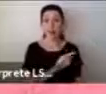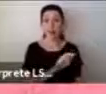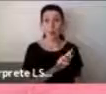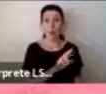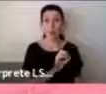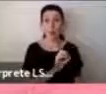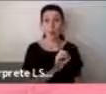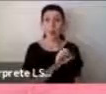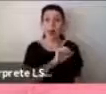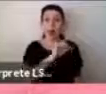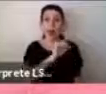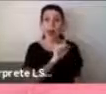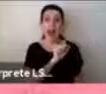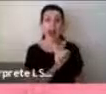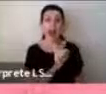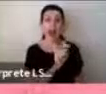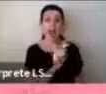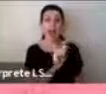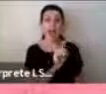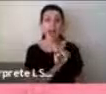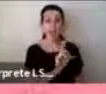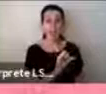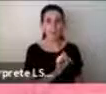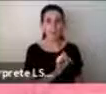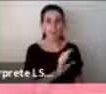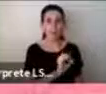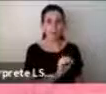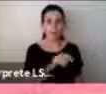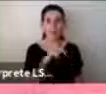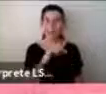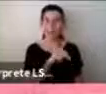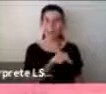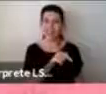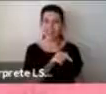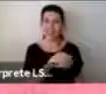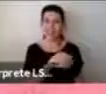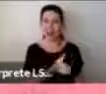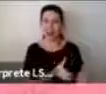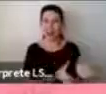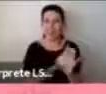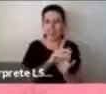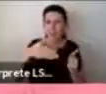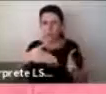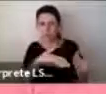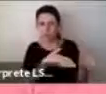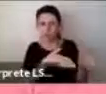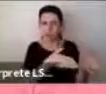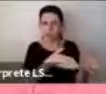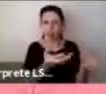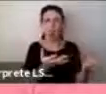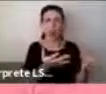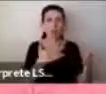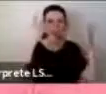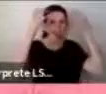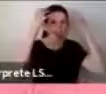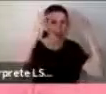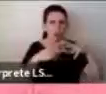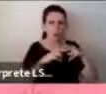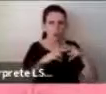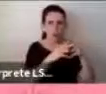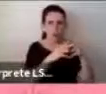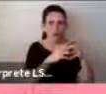neuroatípico. Neurotípico es cuando esta trayectoria de desarrollo, o cómo se construye este cerebro, lo hace de forma diferente.